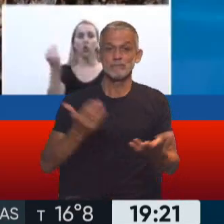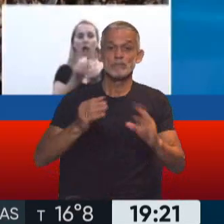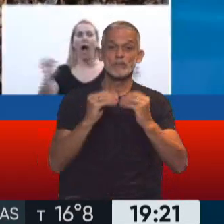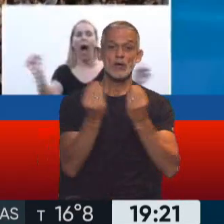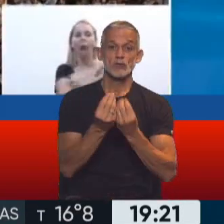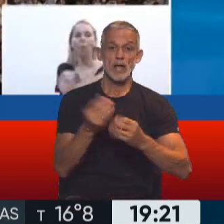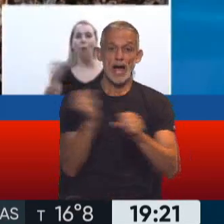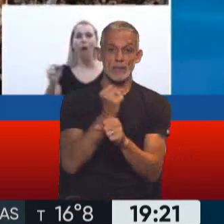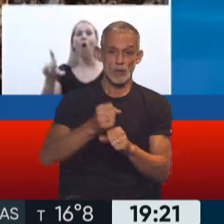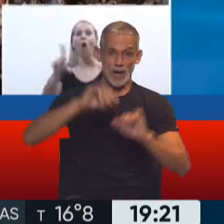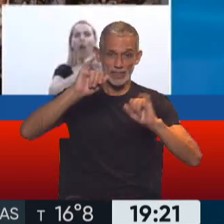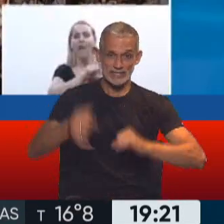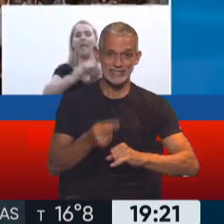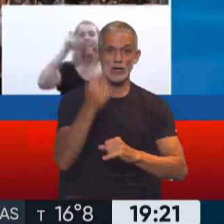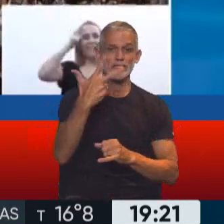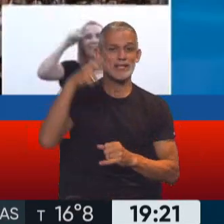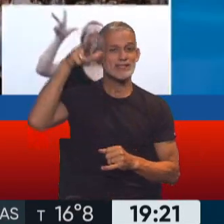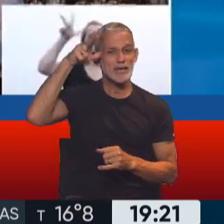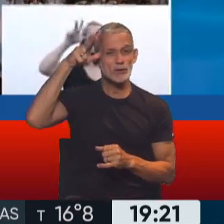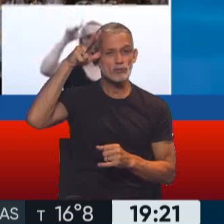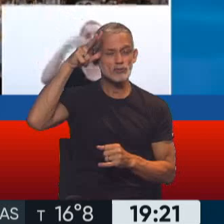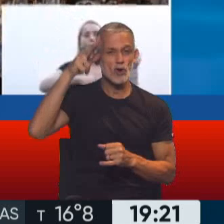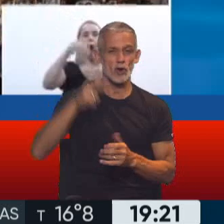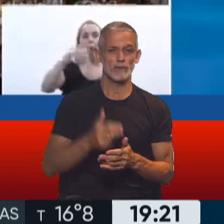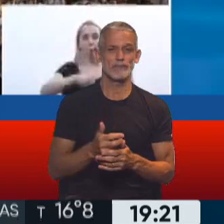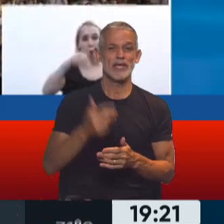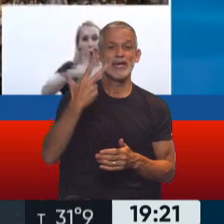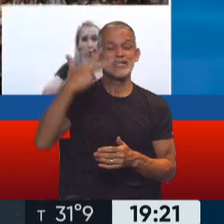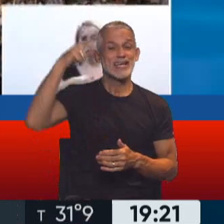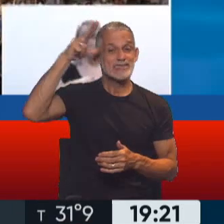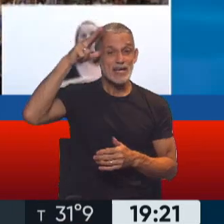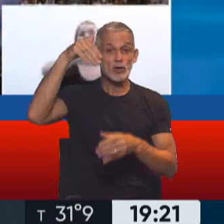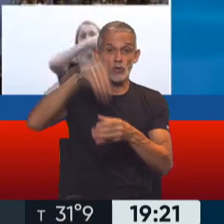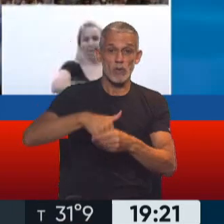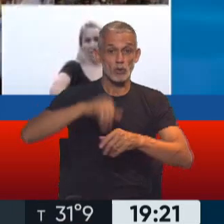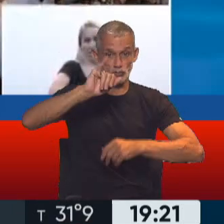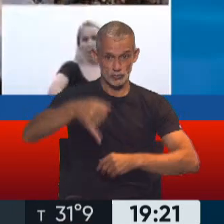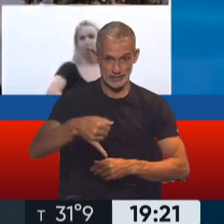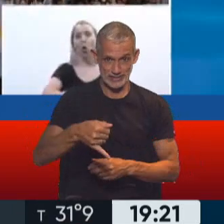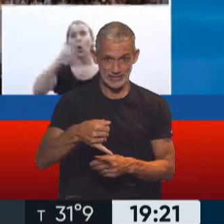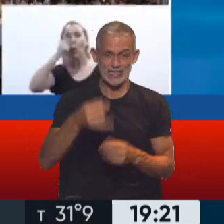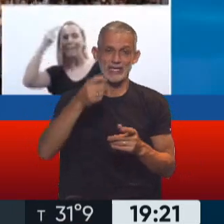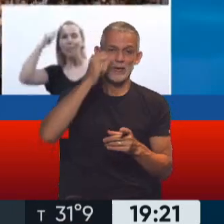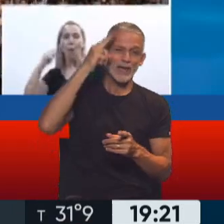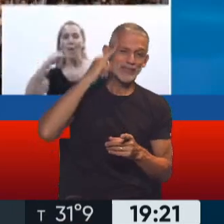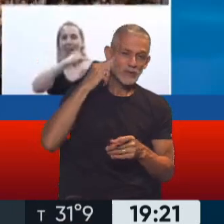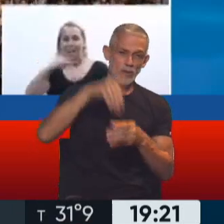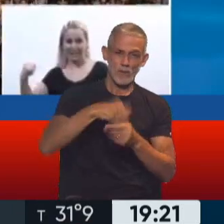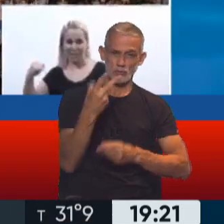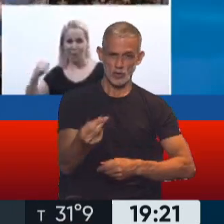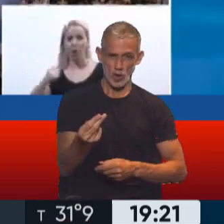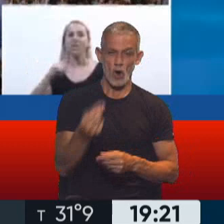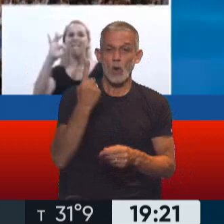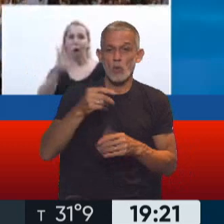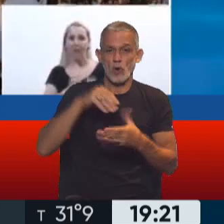Resulta aprobado con 38 votos afirmativos y 29 negativos y una